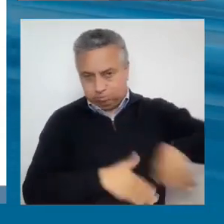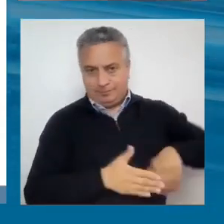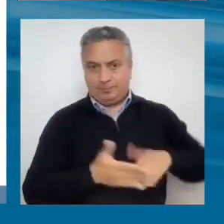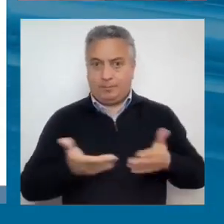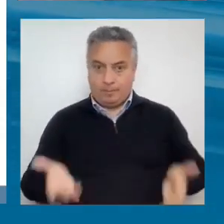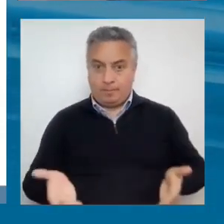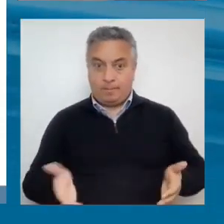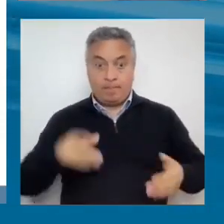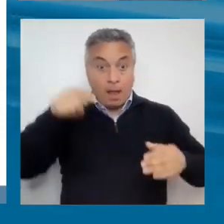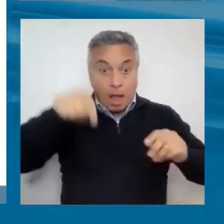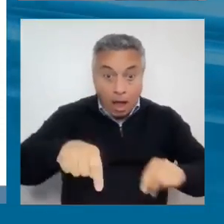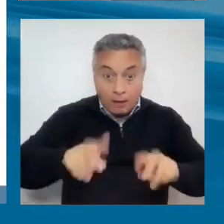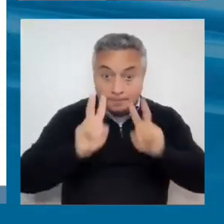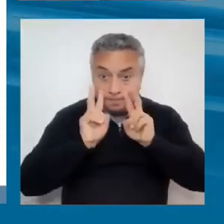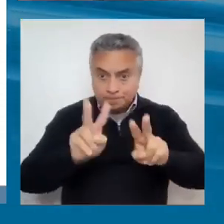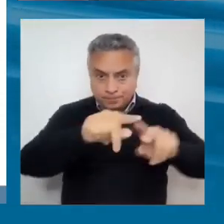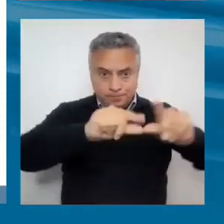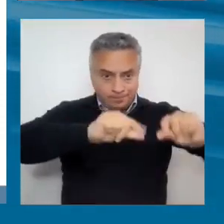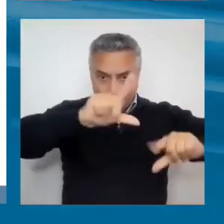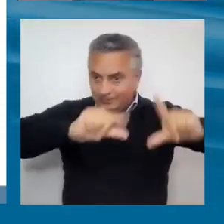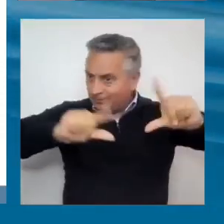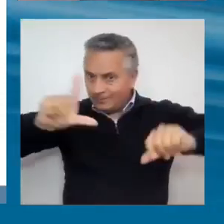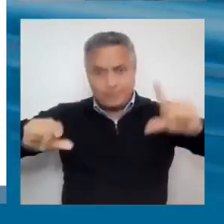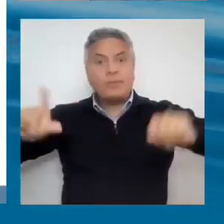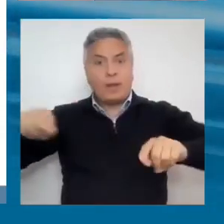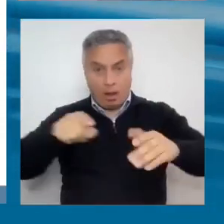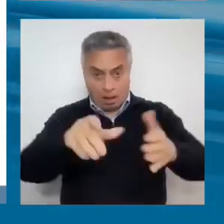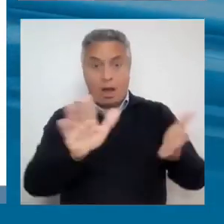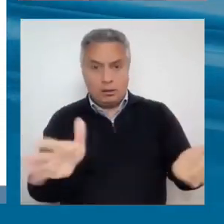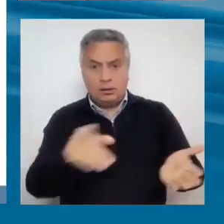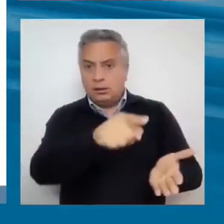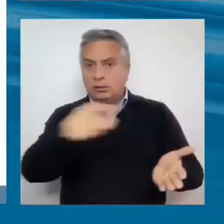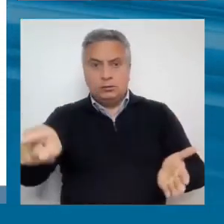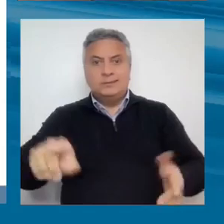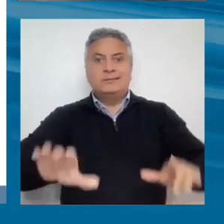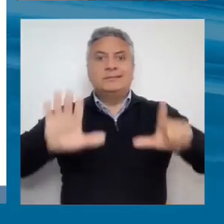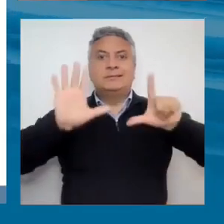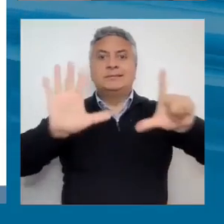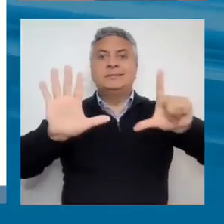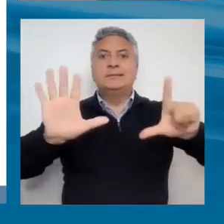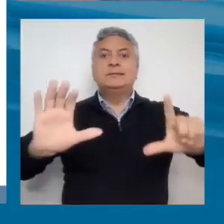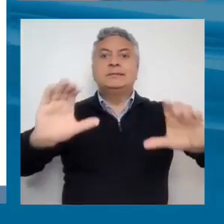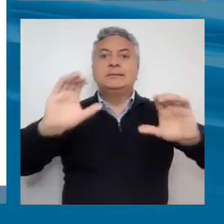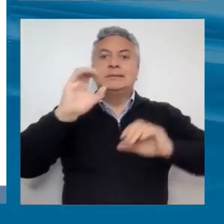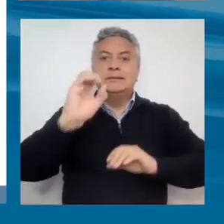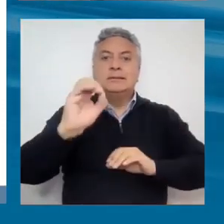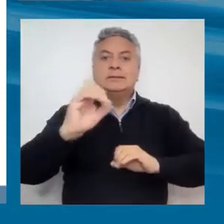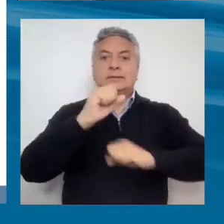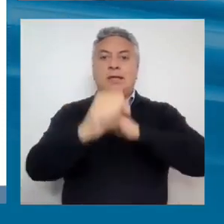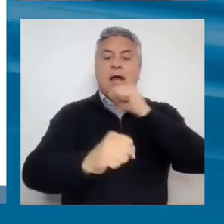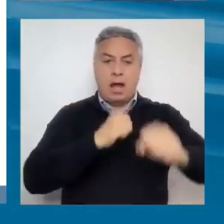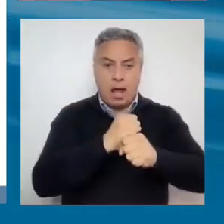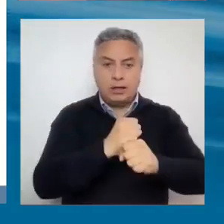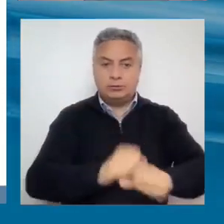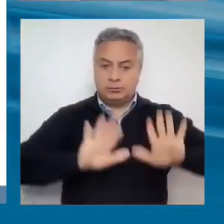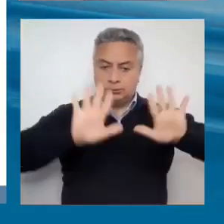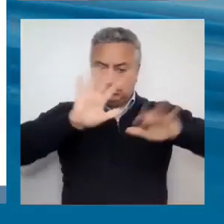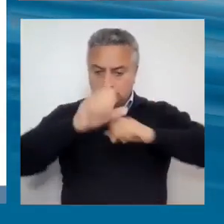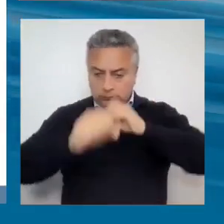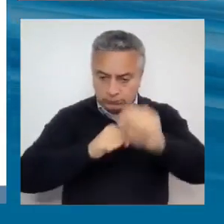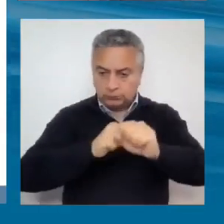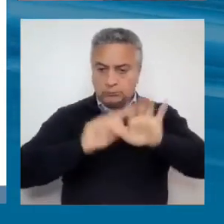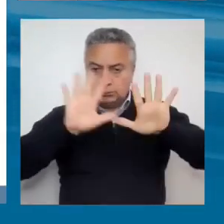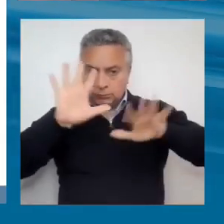vez que los mostramos. Pero ahí tienen más de 70 años de crecimiento. Década por década, desde los años 50. Las líneas